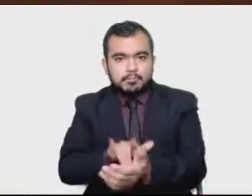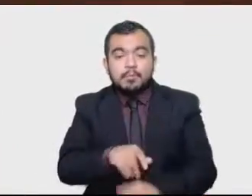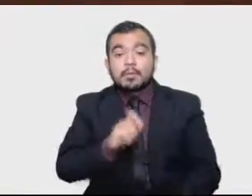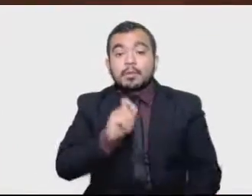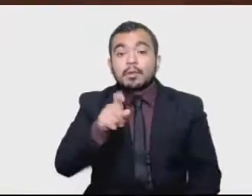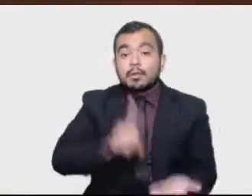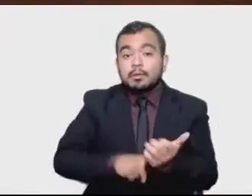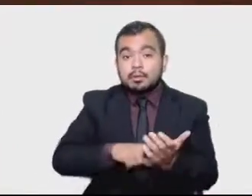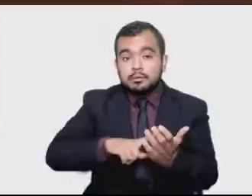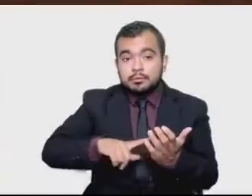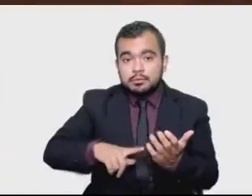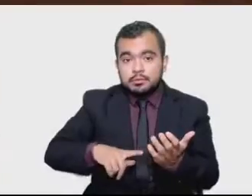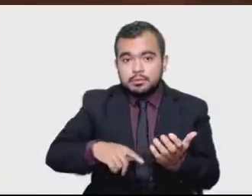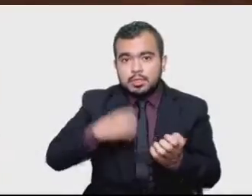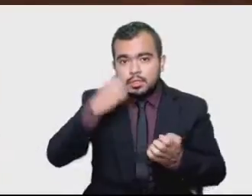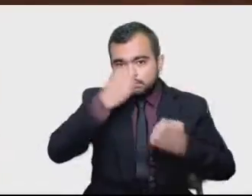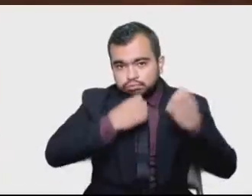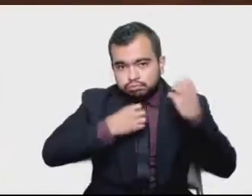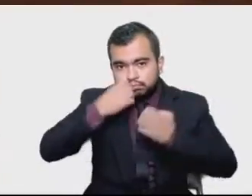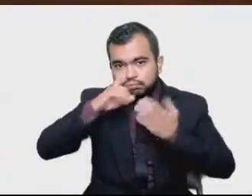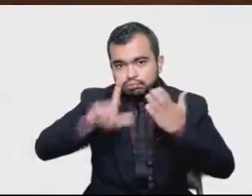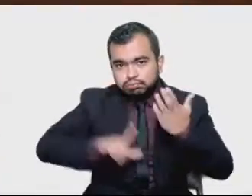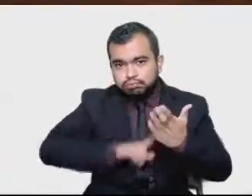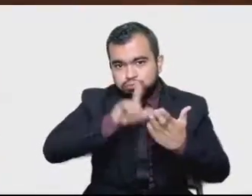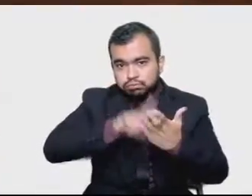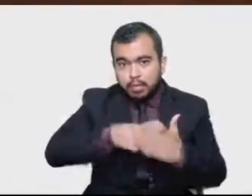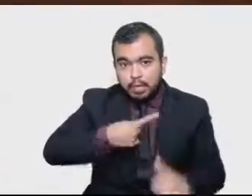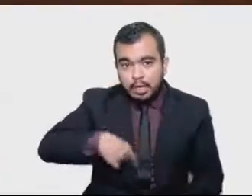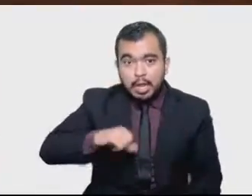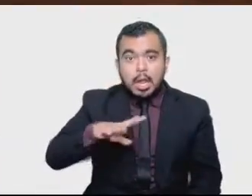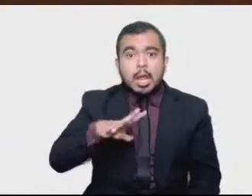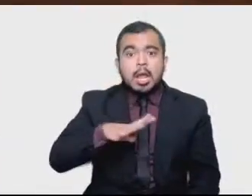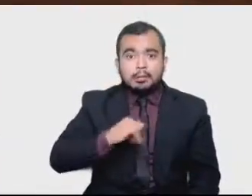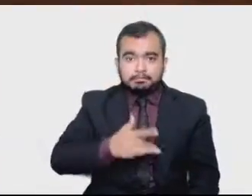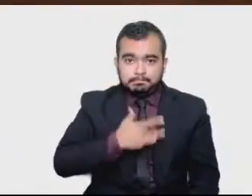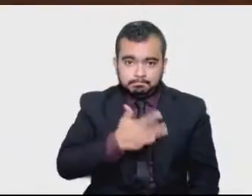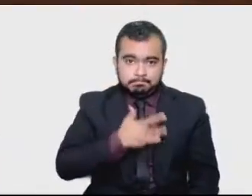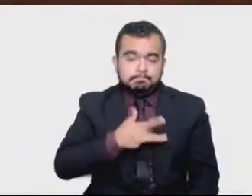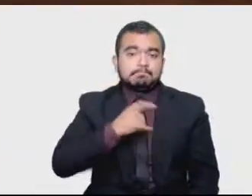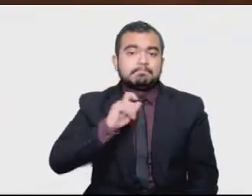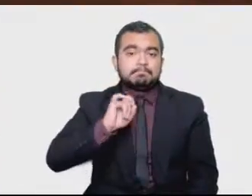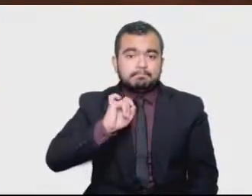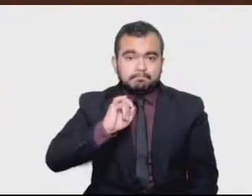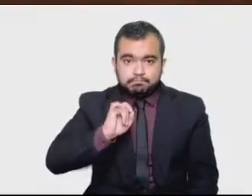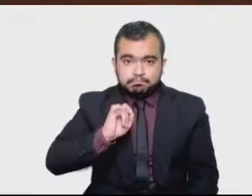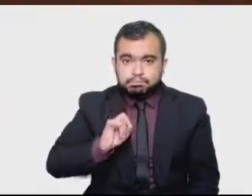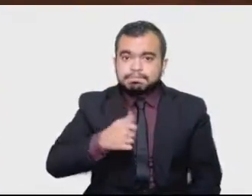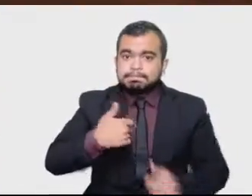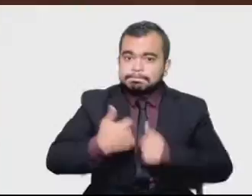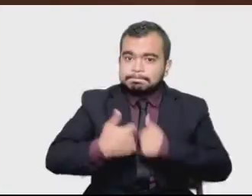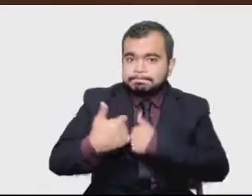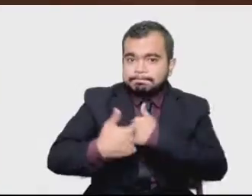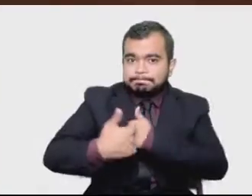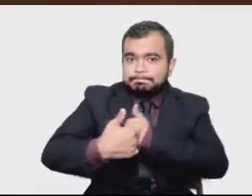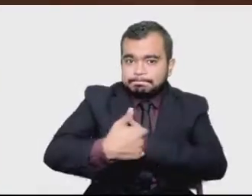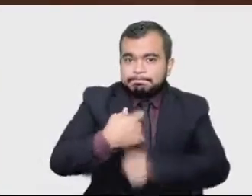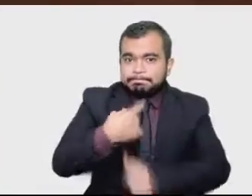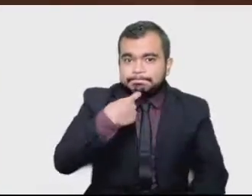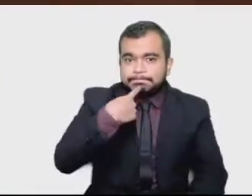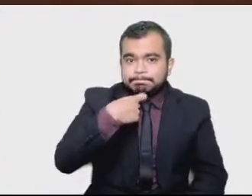tuvimos, creo que hay un gran reto para trabajar este año 2022 y poder